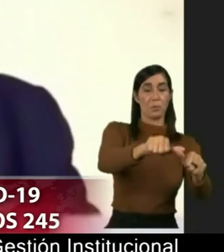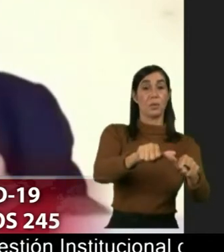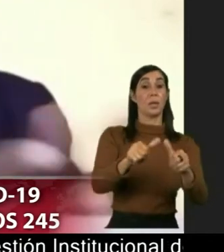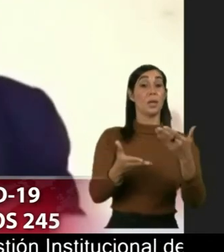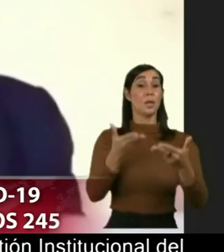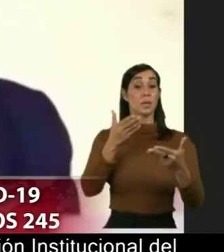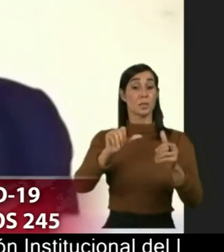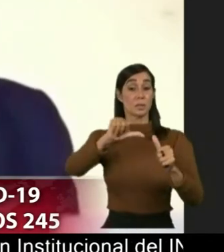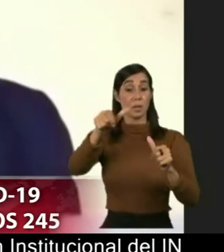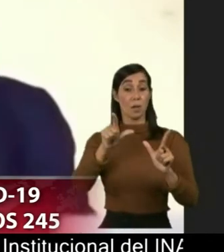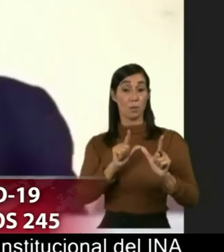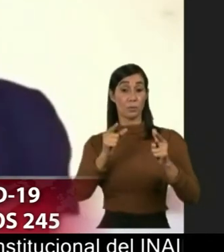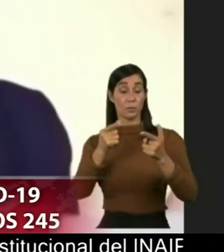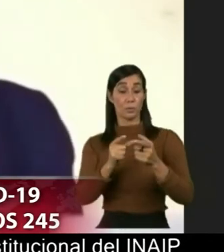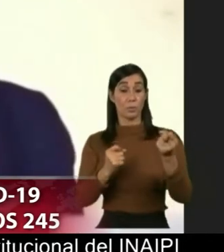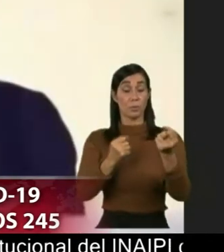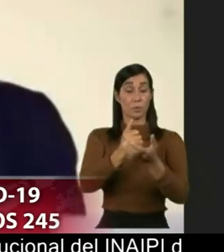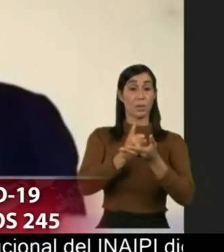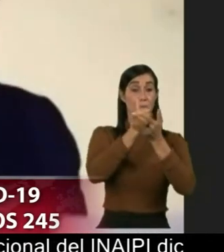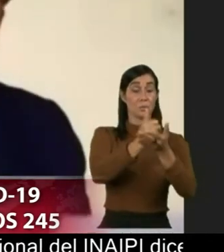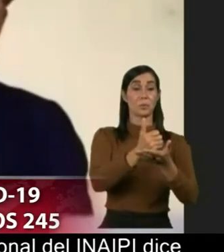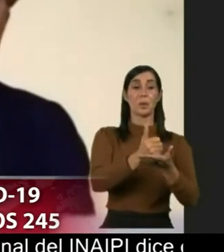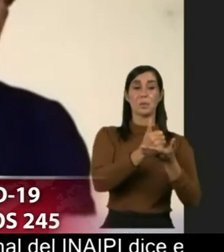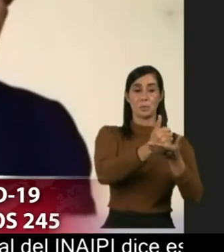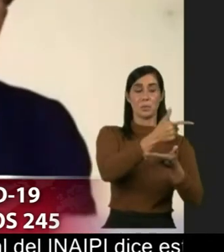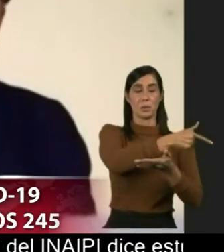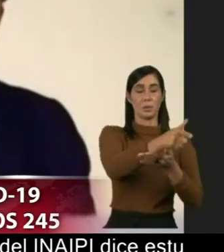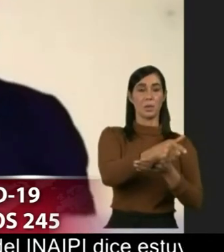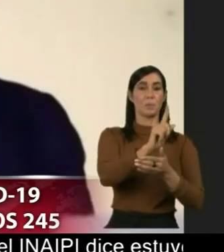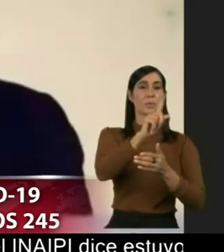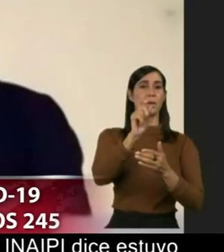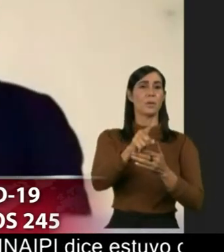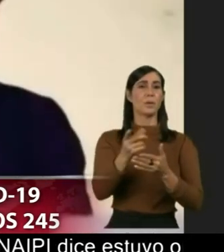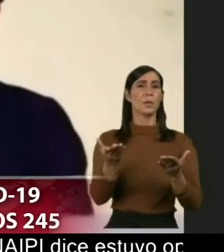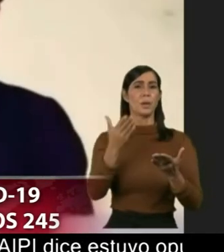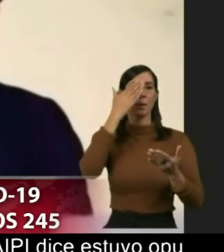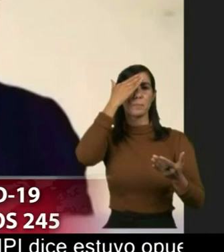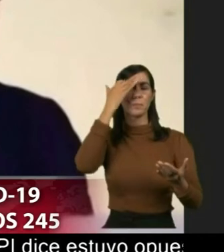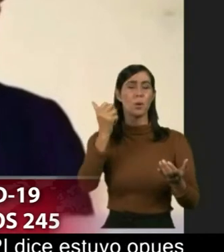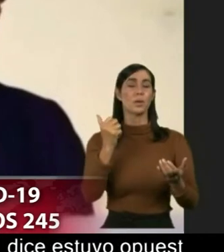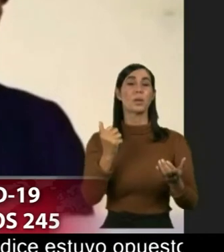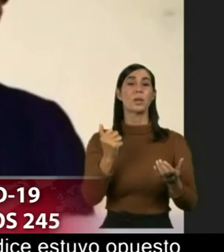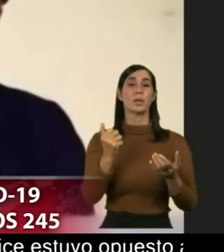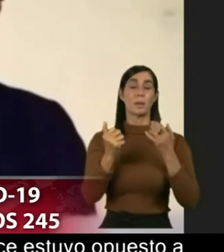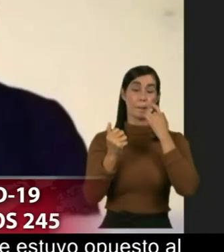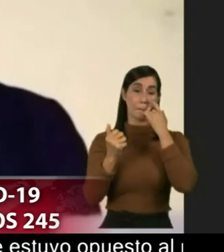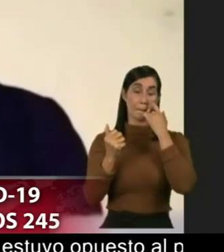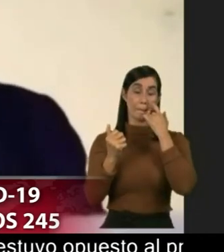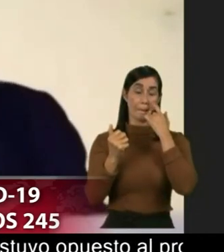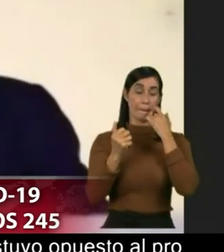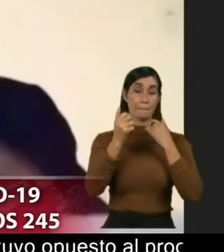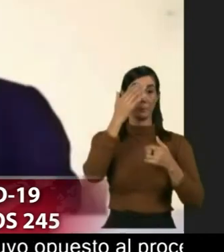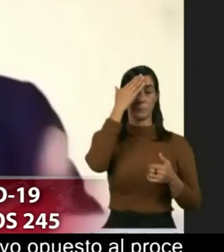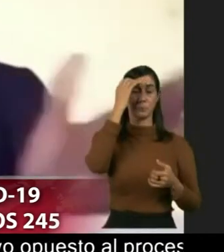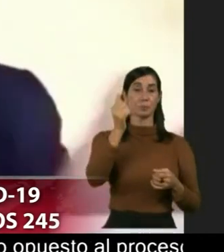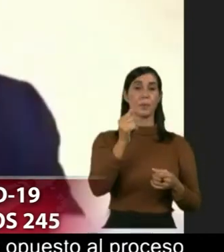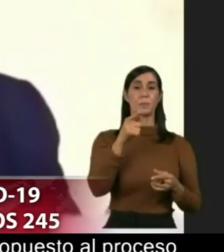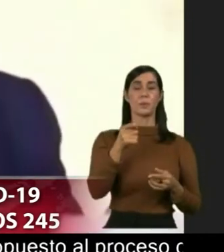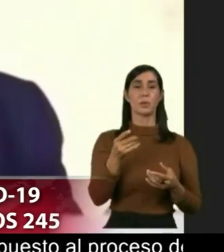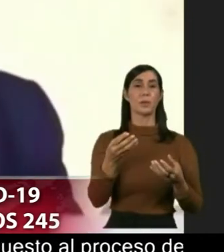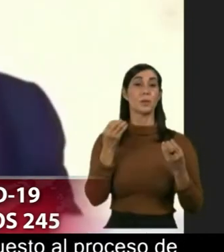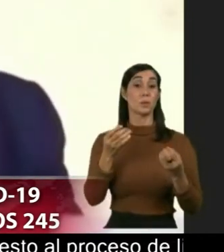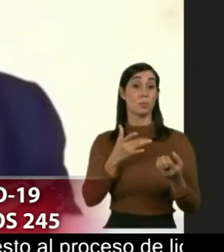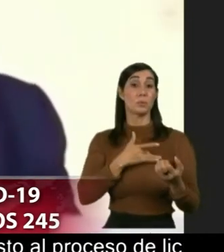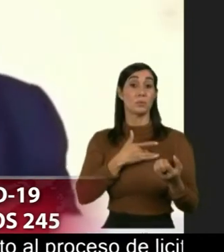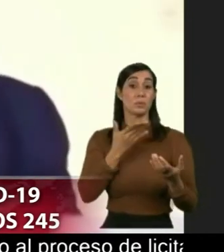que intervengan ayudarían a eso qué sé yo por eso la pregunta es por qué real y efectivamente y cómo